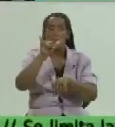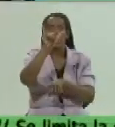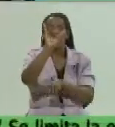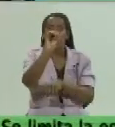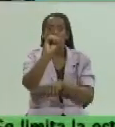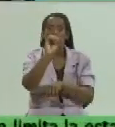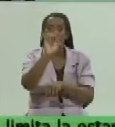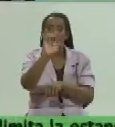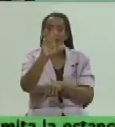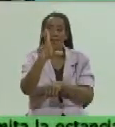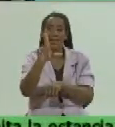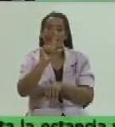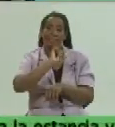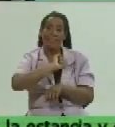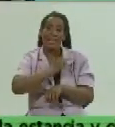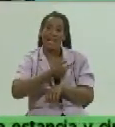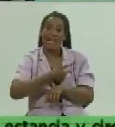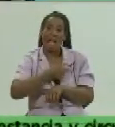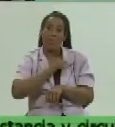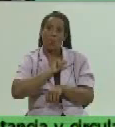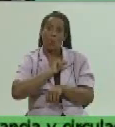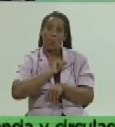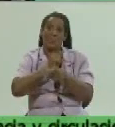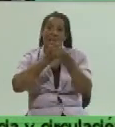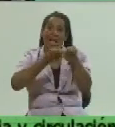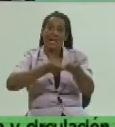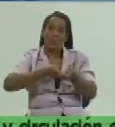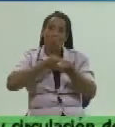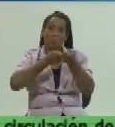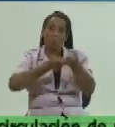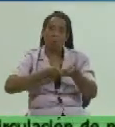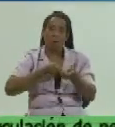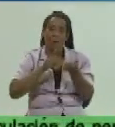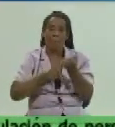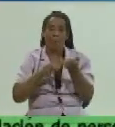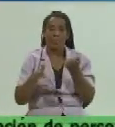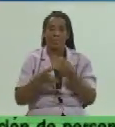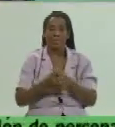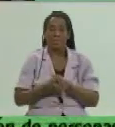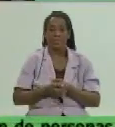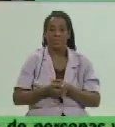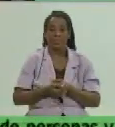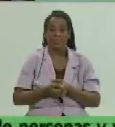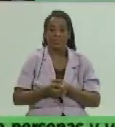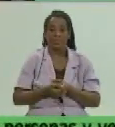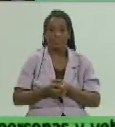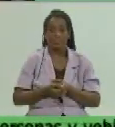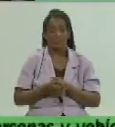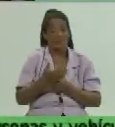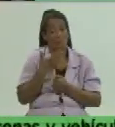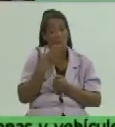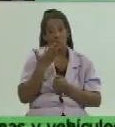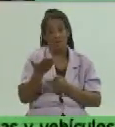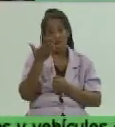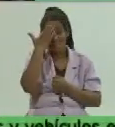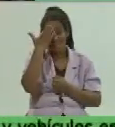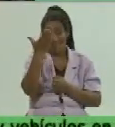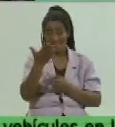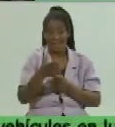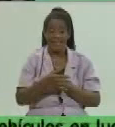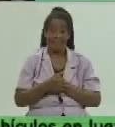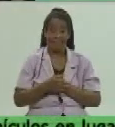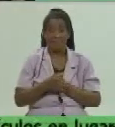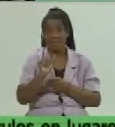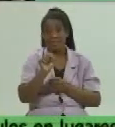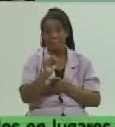delegado del Ministerio de la Agricultura en la provincia Joel Muchas gracias Fausto primero